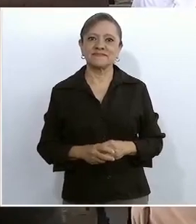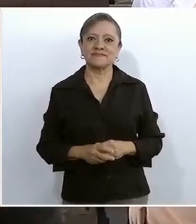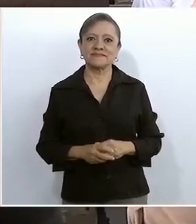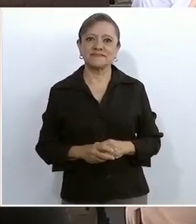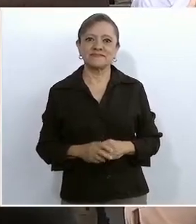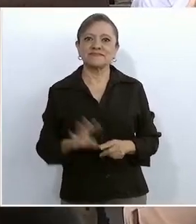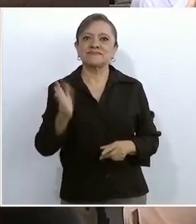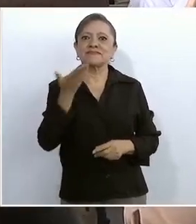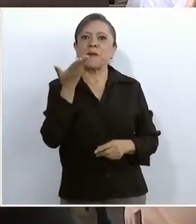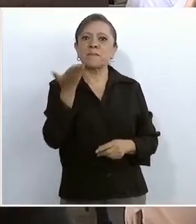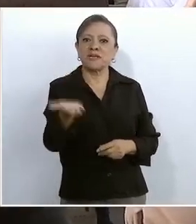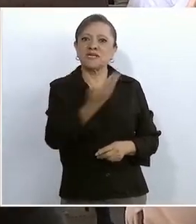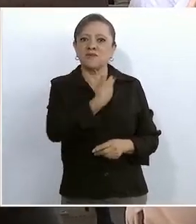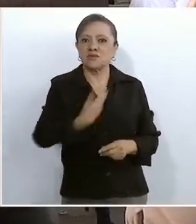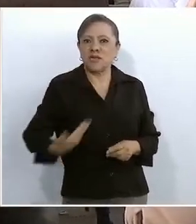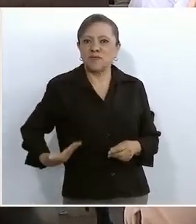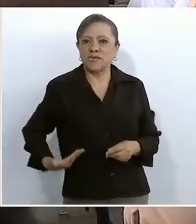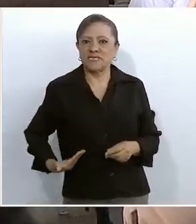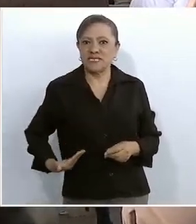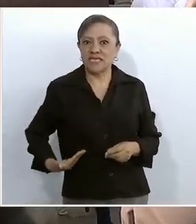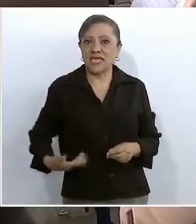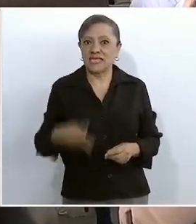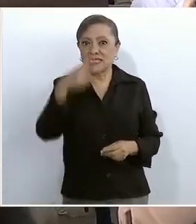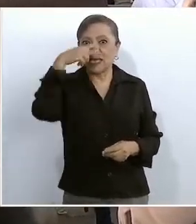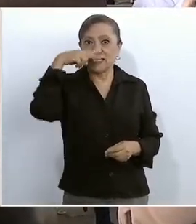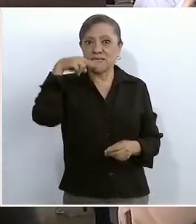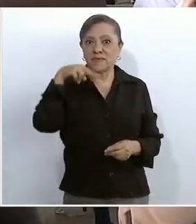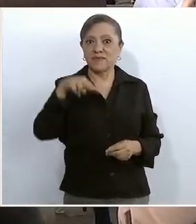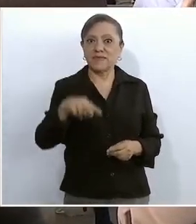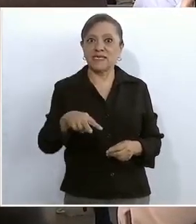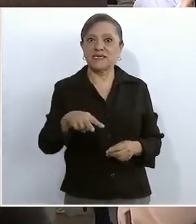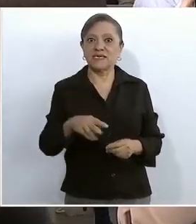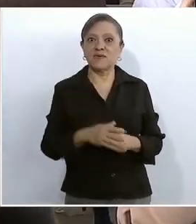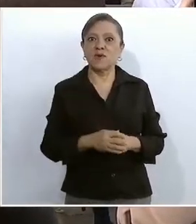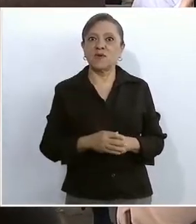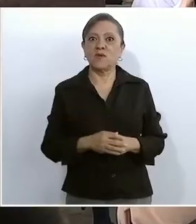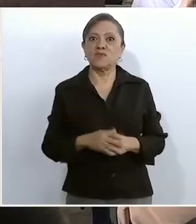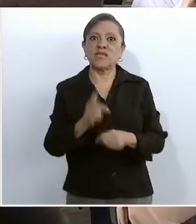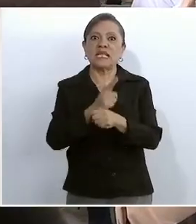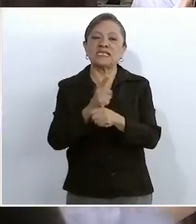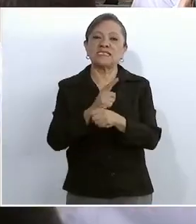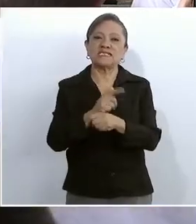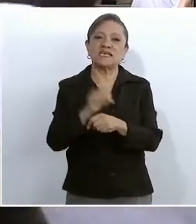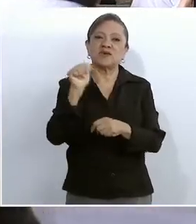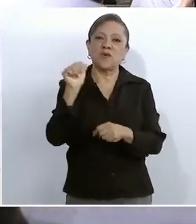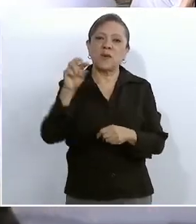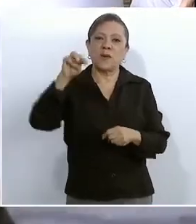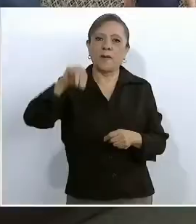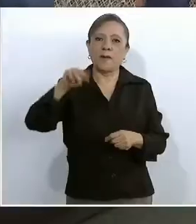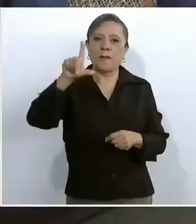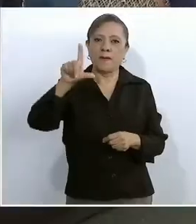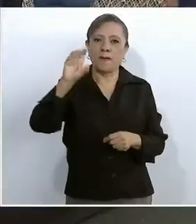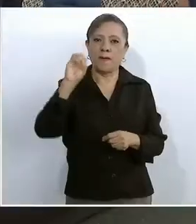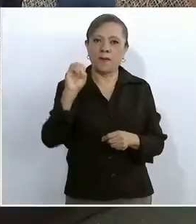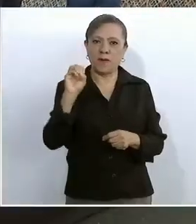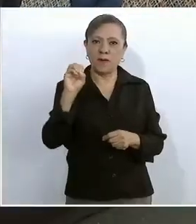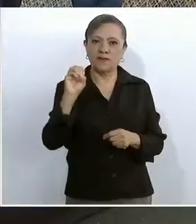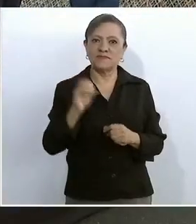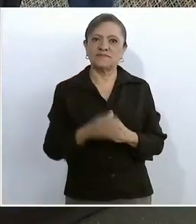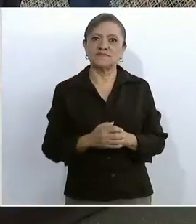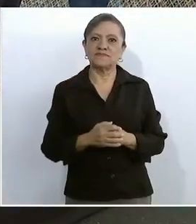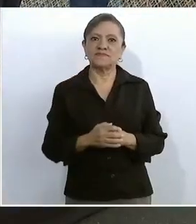Solicitamos al presidente de los Estados Unidos mexicanos, licenciado Andrés Manuel López Obrador,